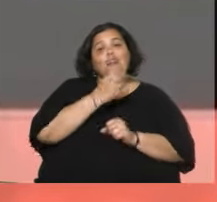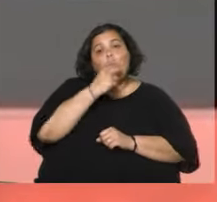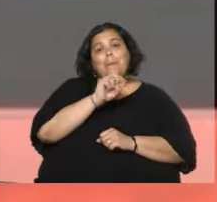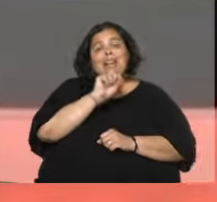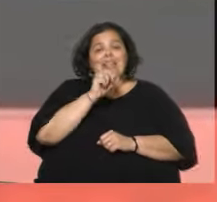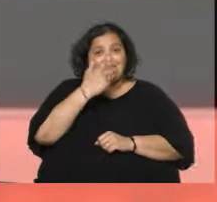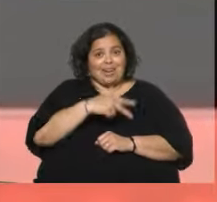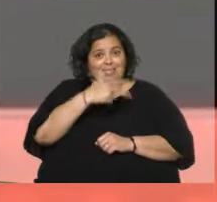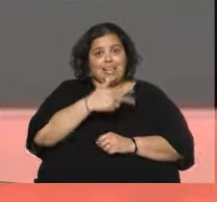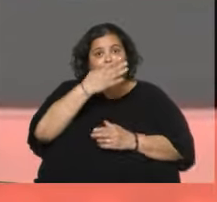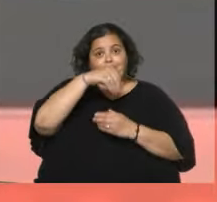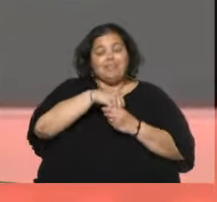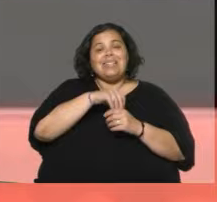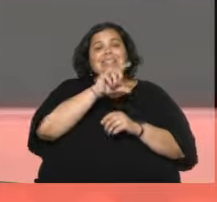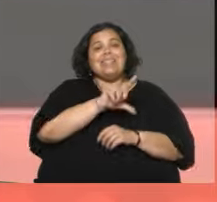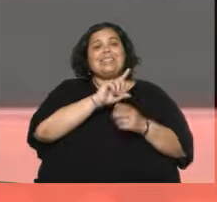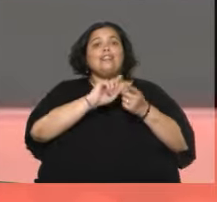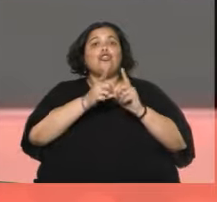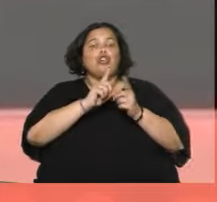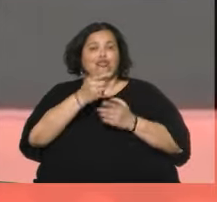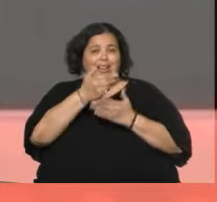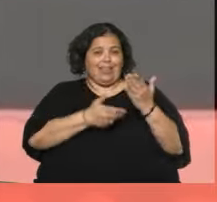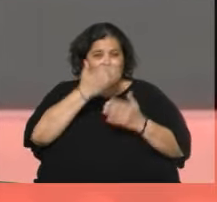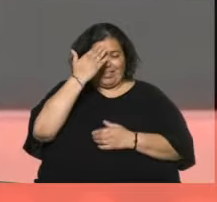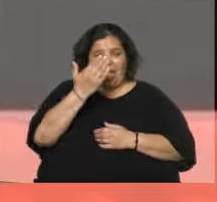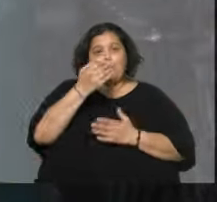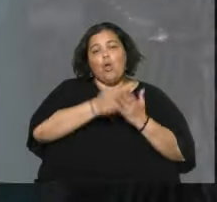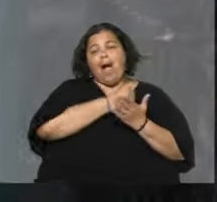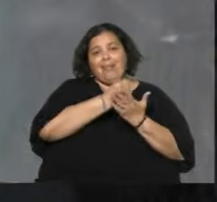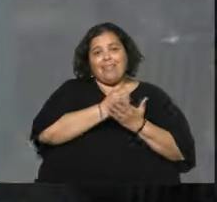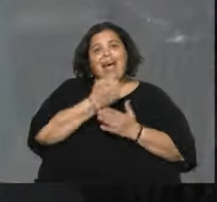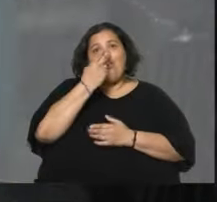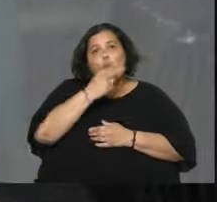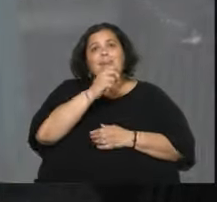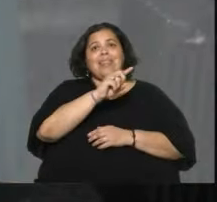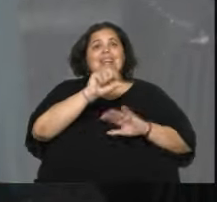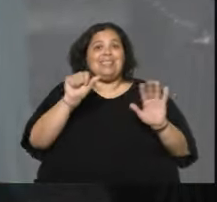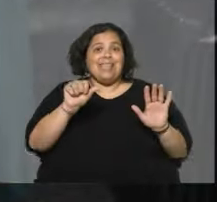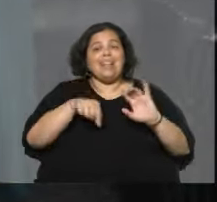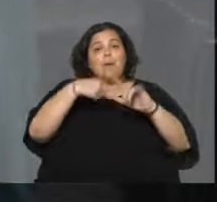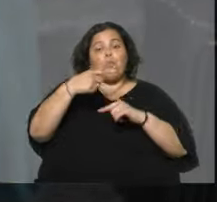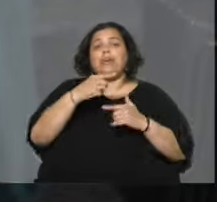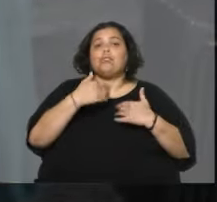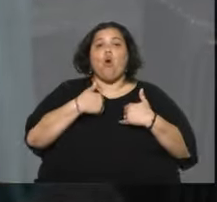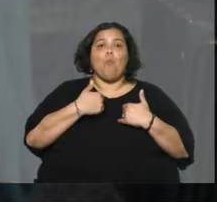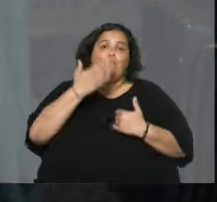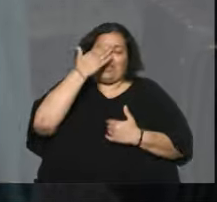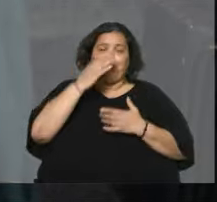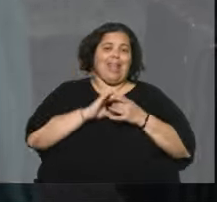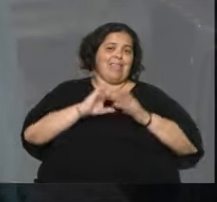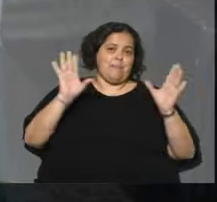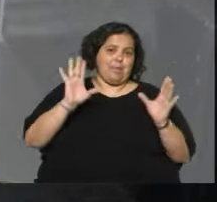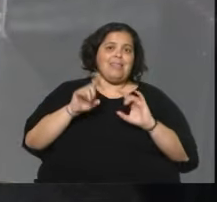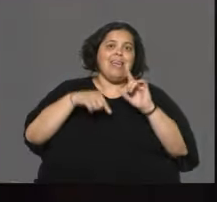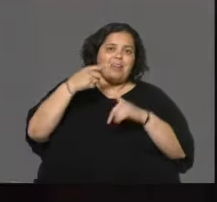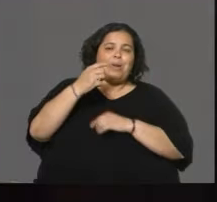711, sector en el que participó hasta 2016. Luego estuvo dos años como Frente Amplista Independiente y desde